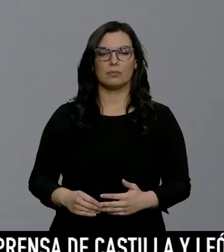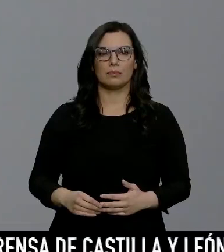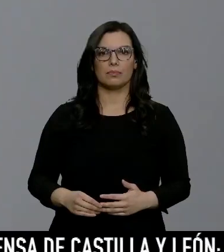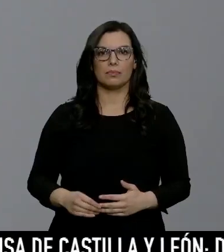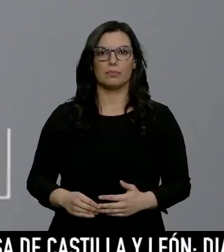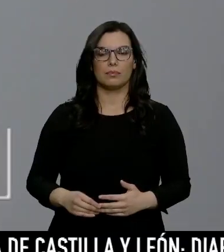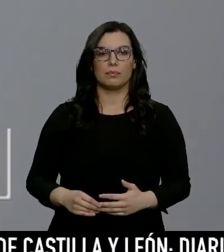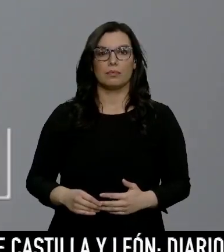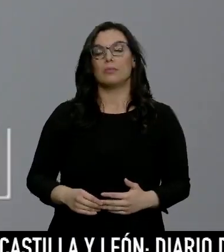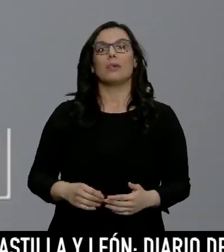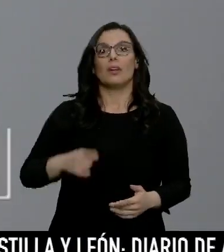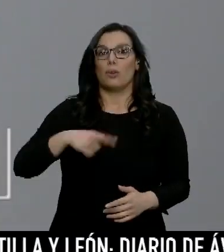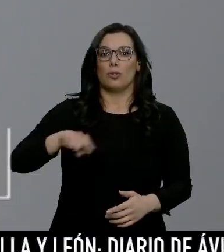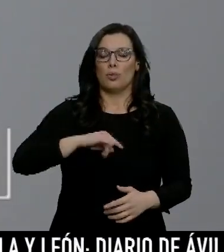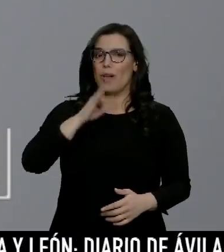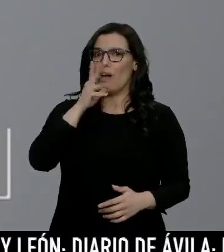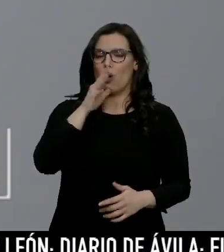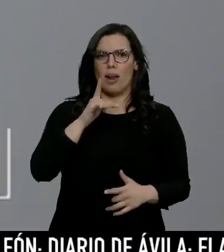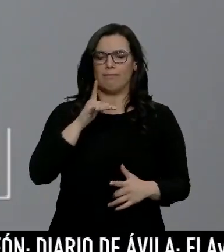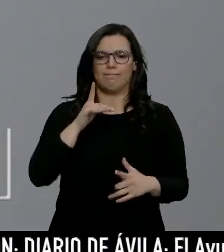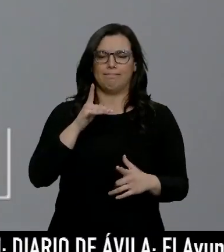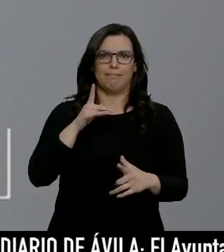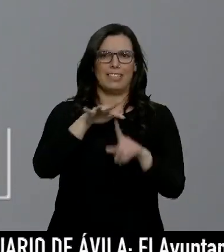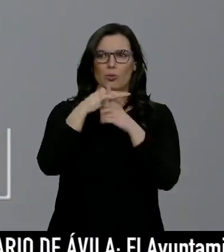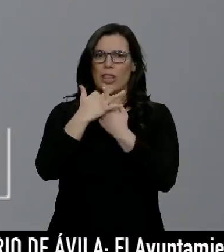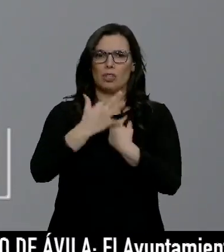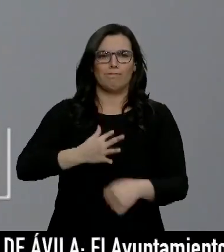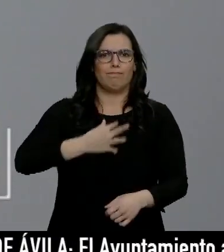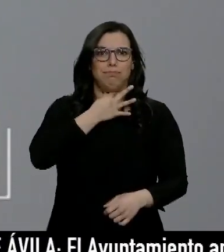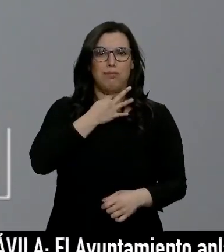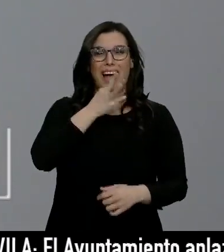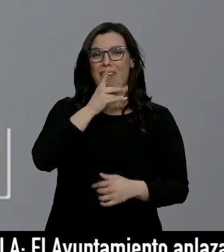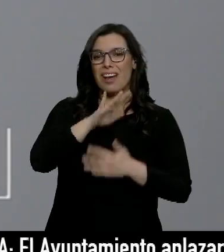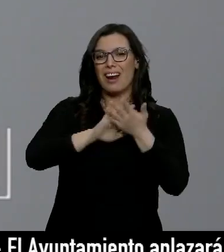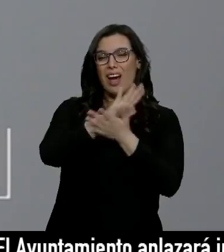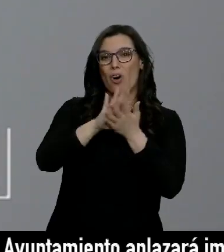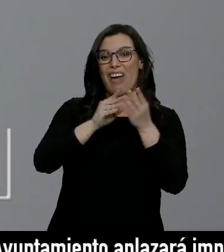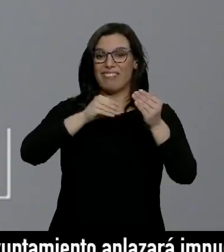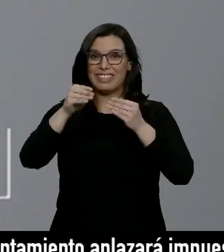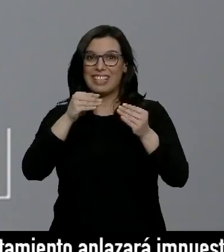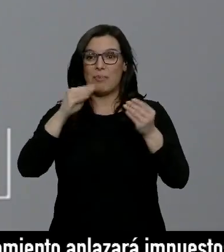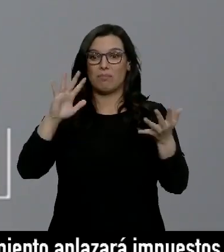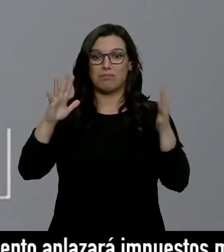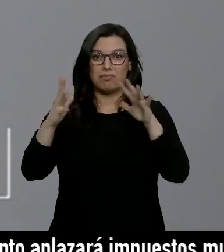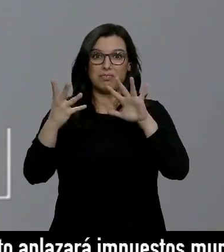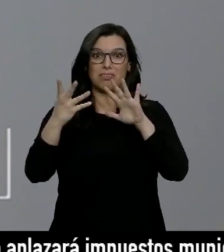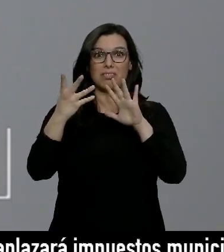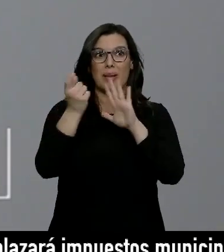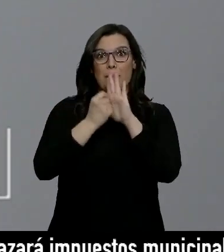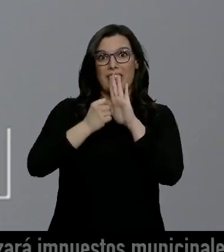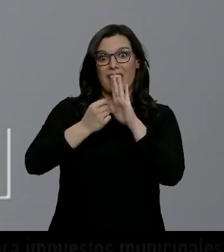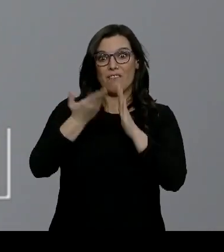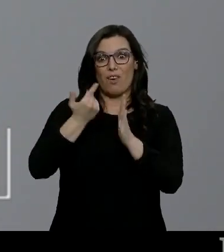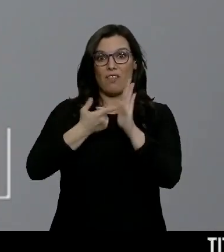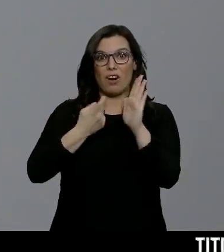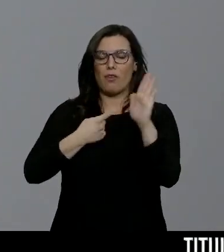Estamos con el vaso completamente lleno, entonces hablar de desescalada ahora es yo creo que cuanto menos